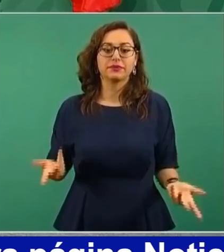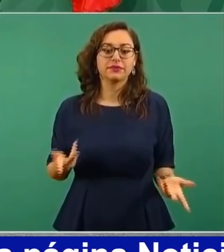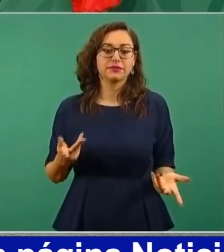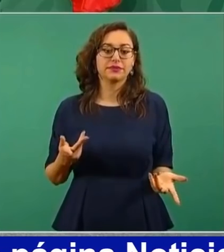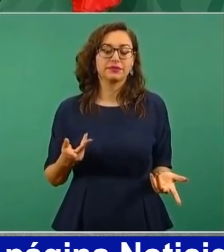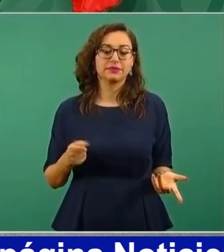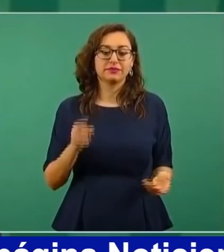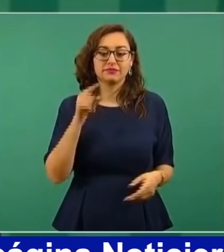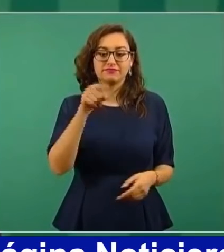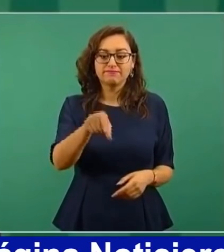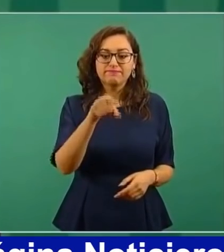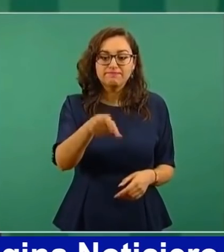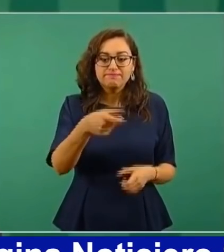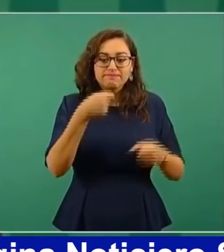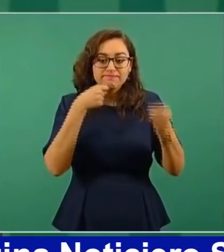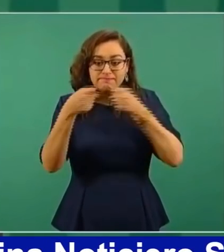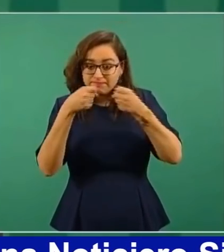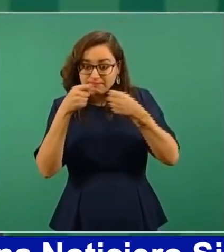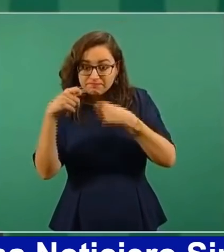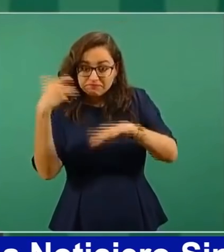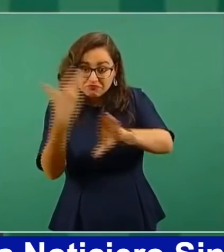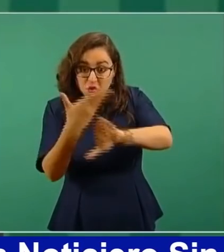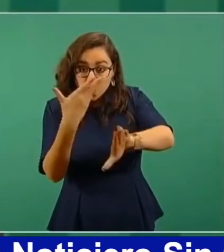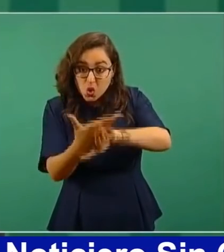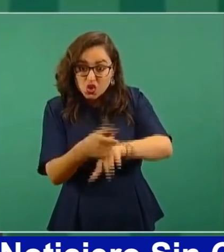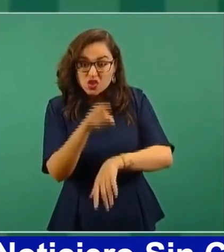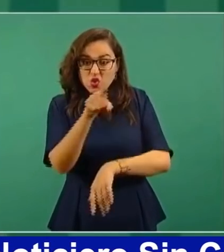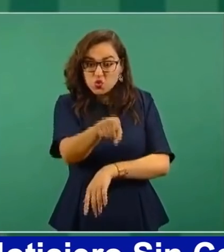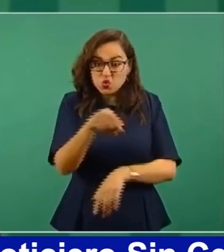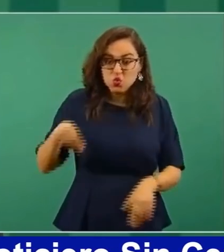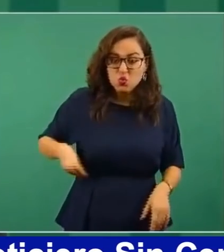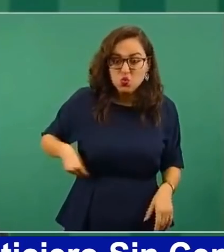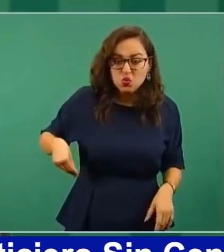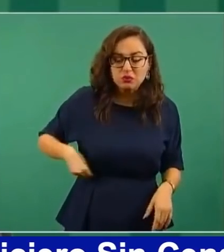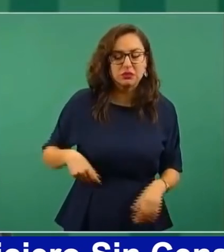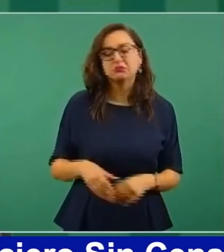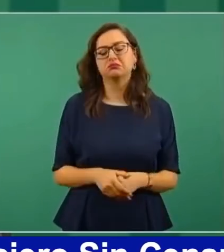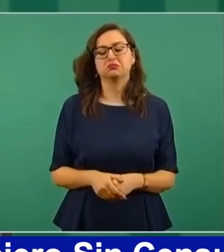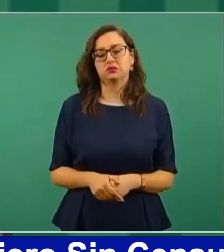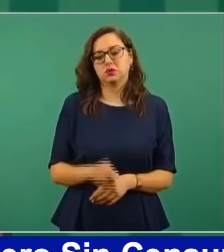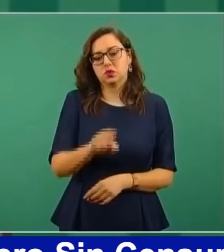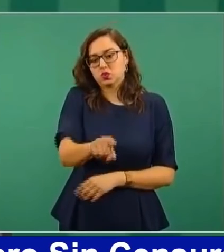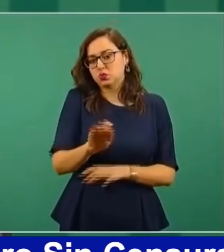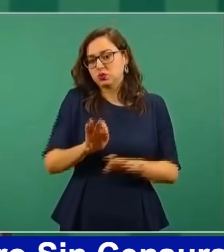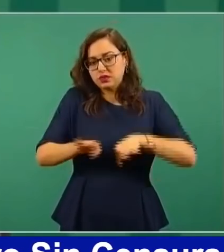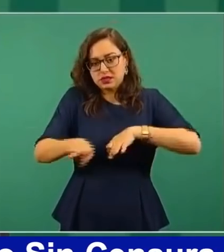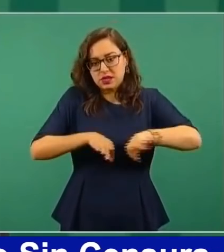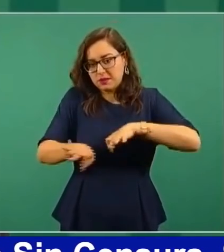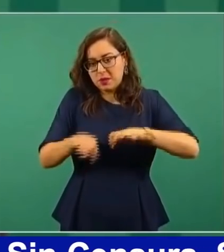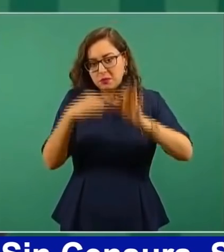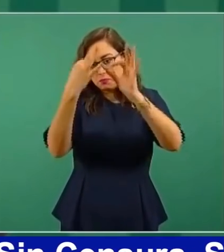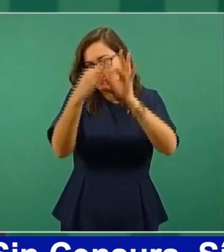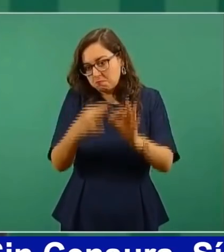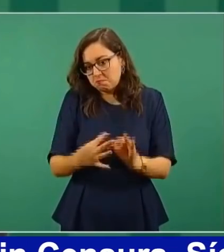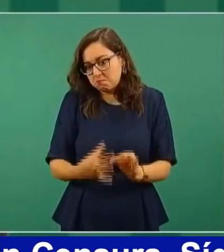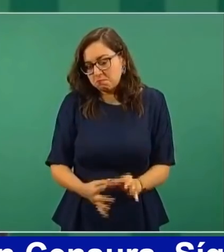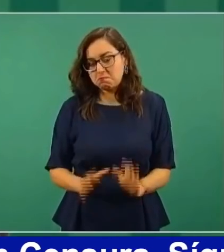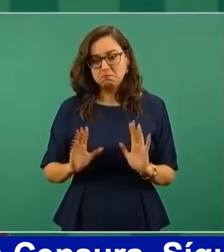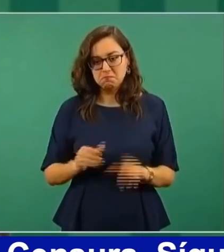culpe a un periodista, pues tiene que cumplir con su trabajo. Al contrario,